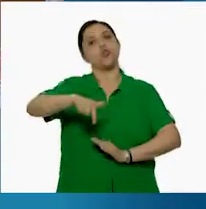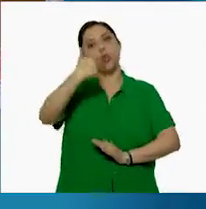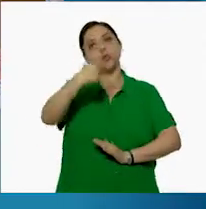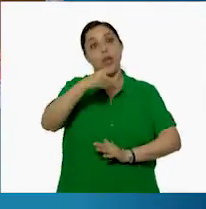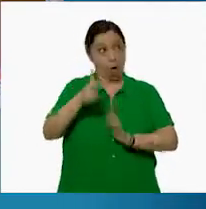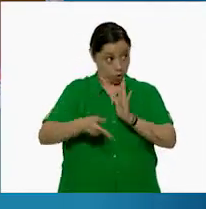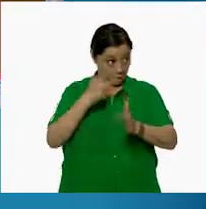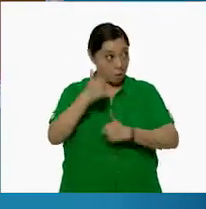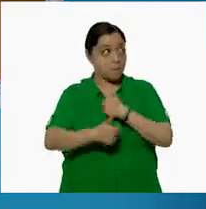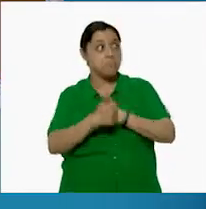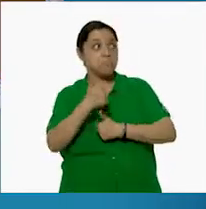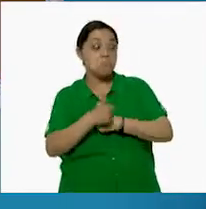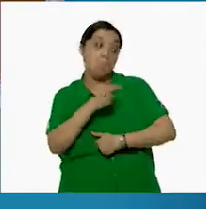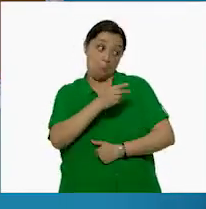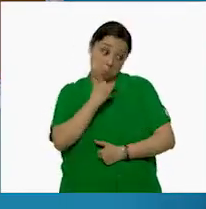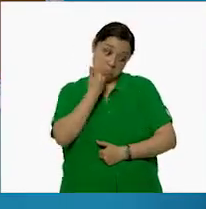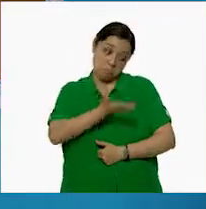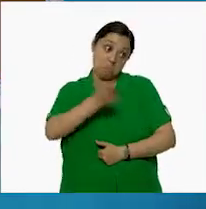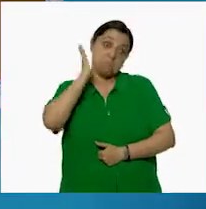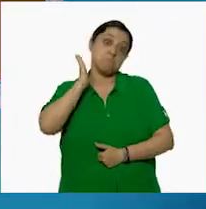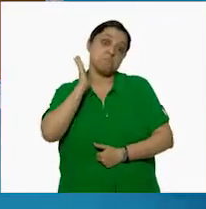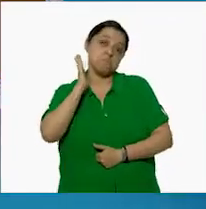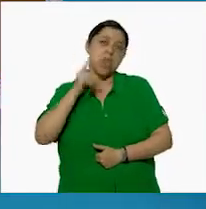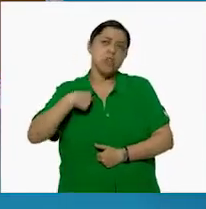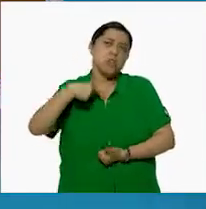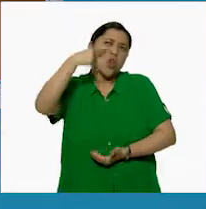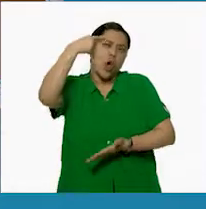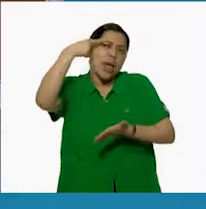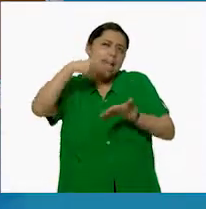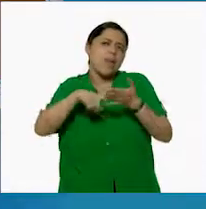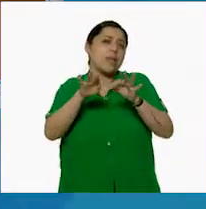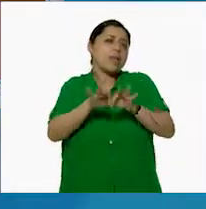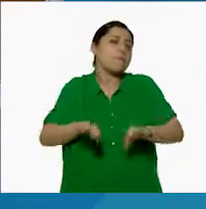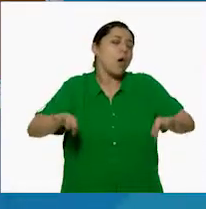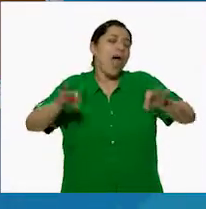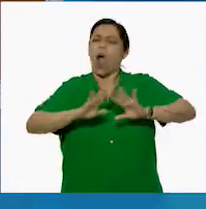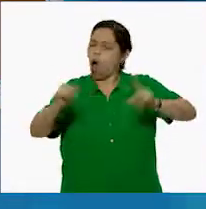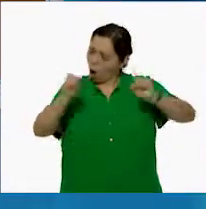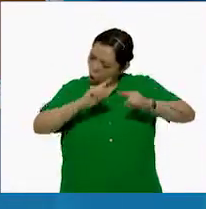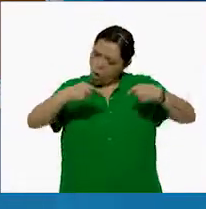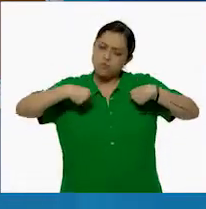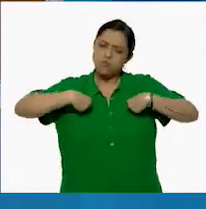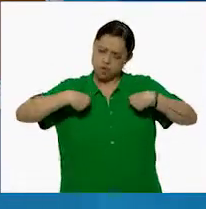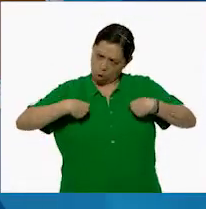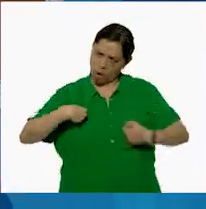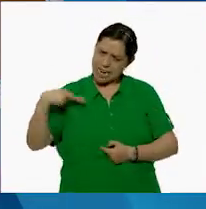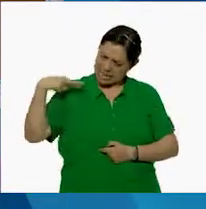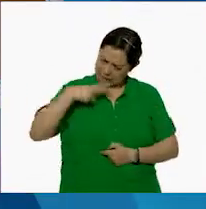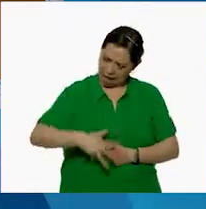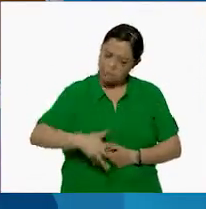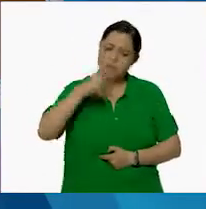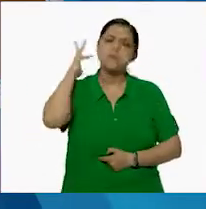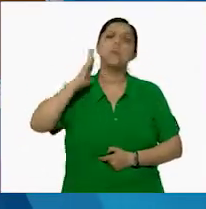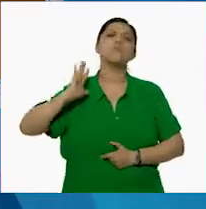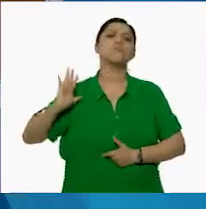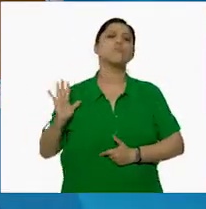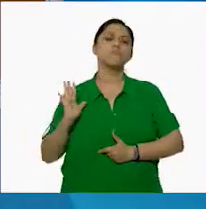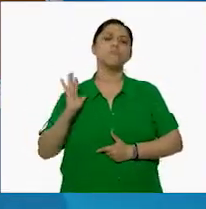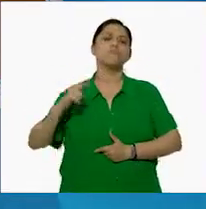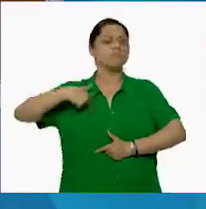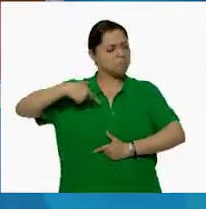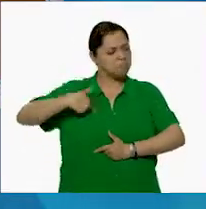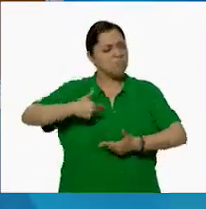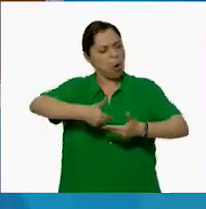competencia? Pues, si quieres. Yo, la verdad, creo que lo importante... No, ahora sí voy a ser más rápido, Carola. Es que, eh... Estaba